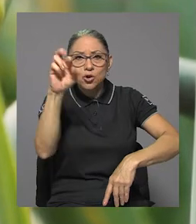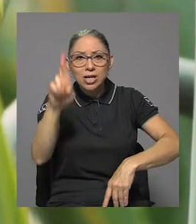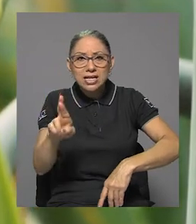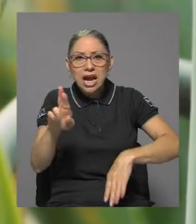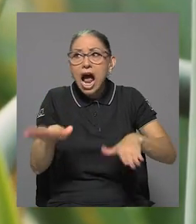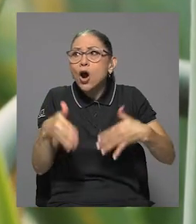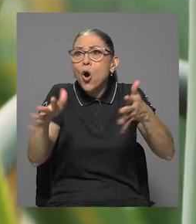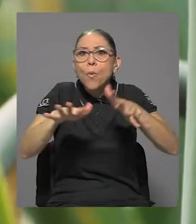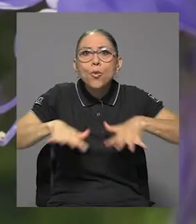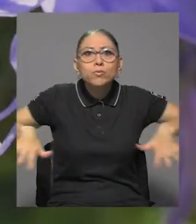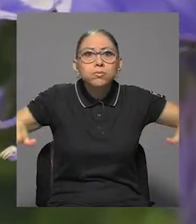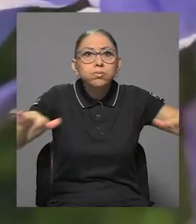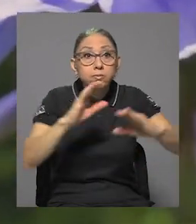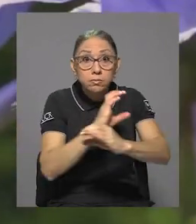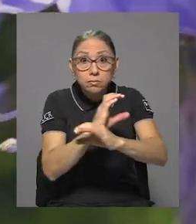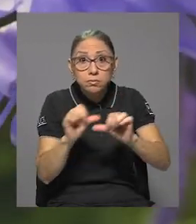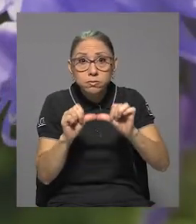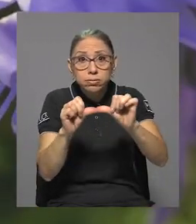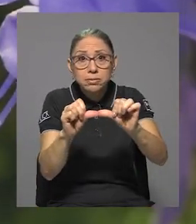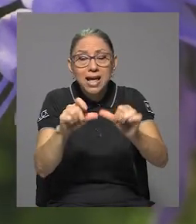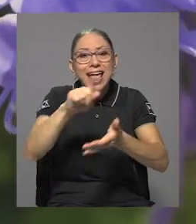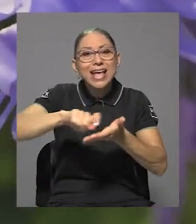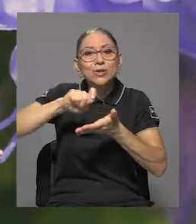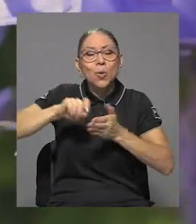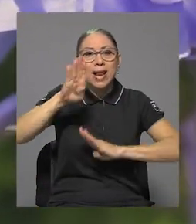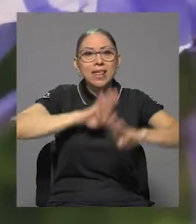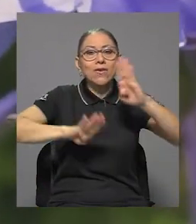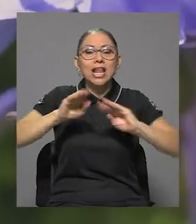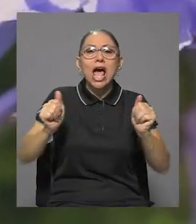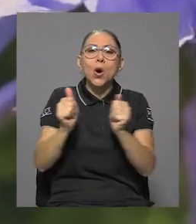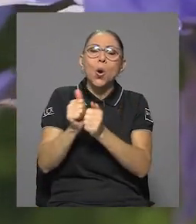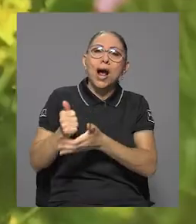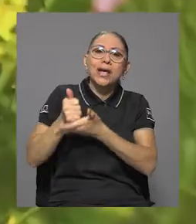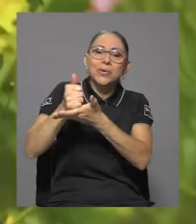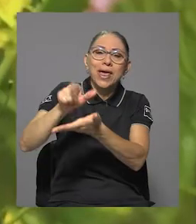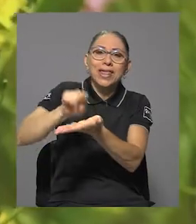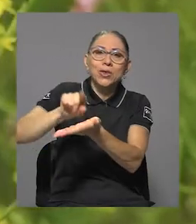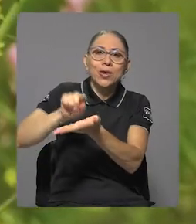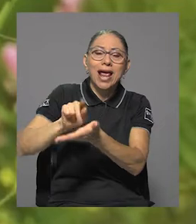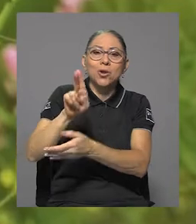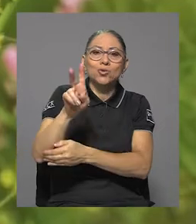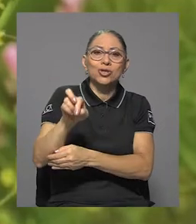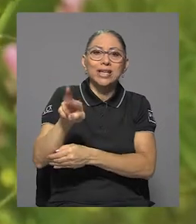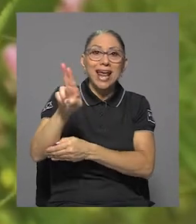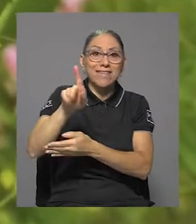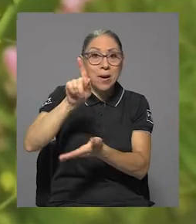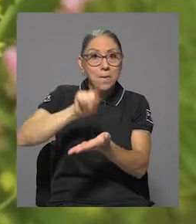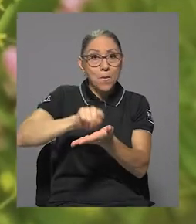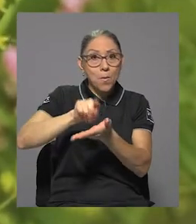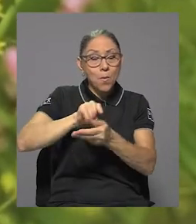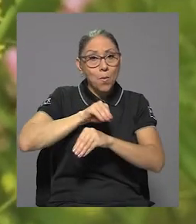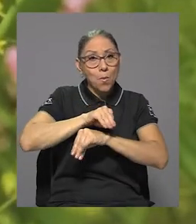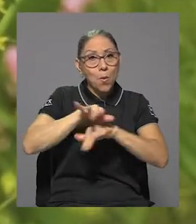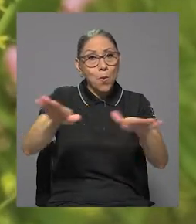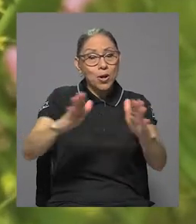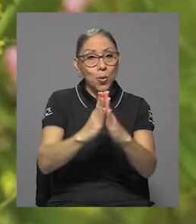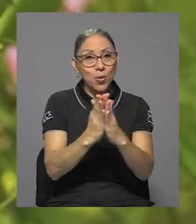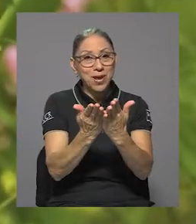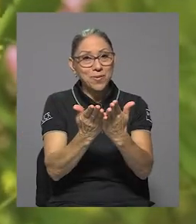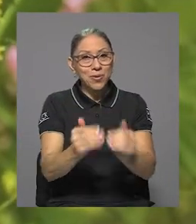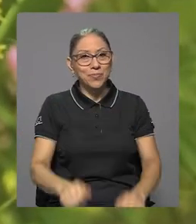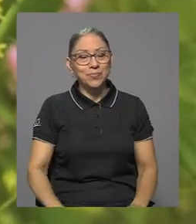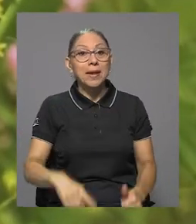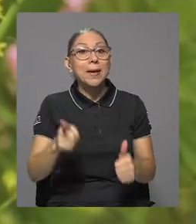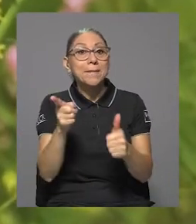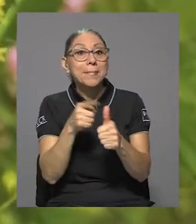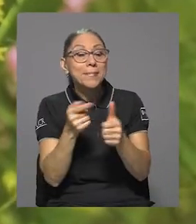para su conservación, la Escuela de Biología, con la ayuda de la editorial UCR, publicó un libro. En primer